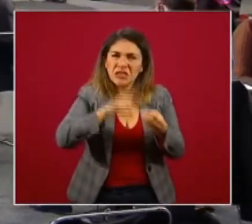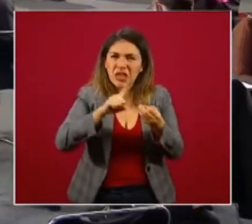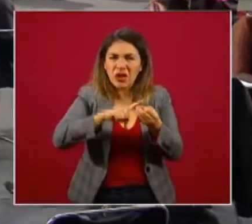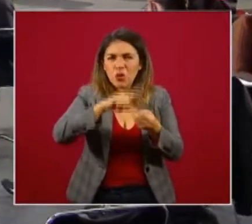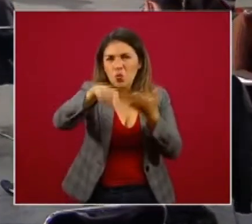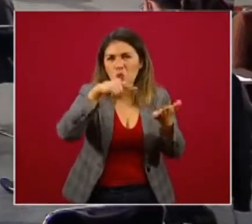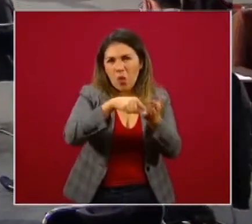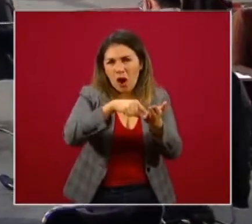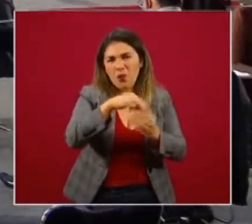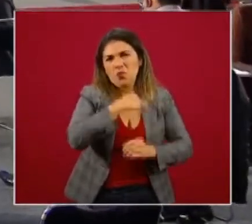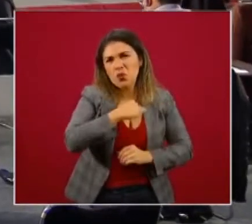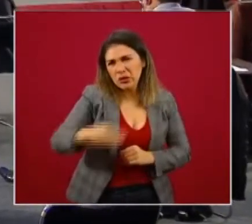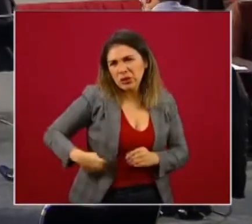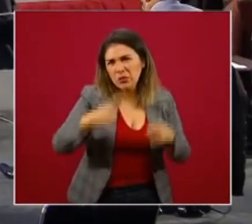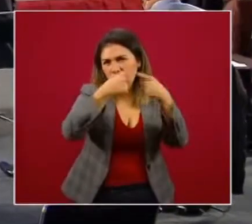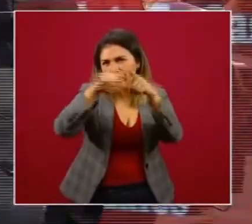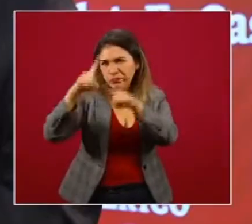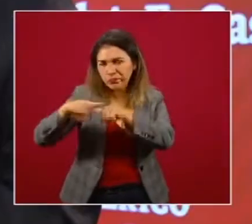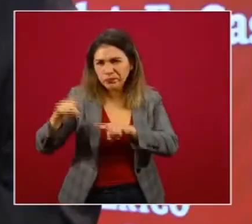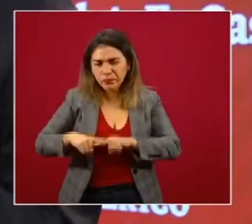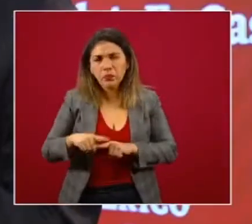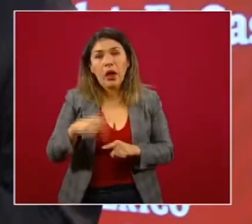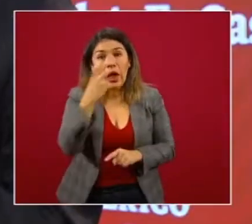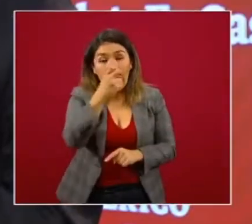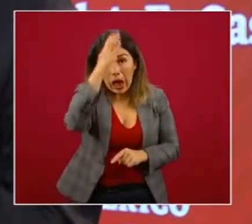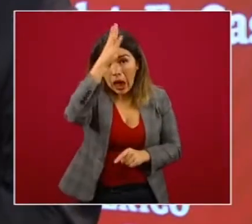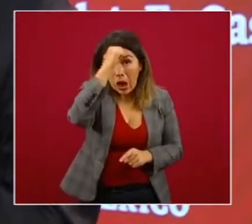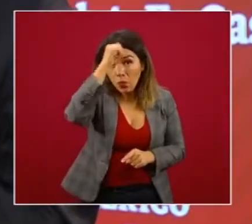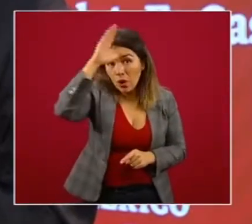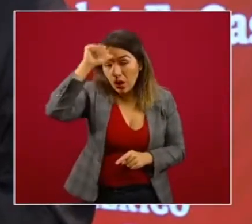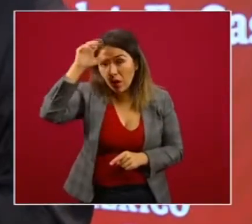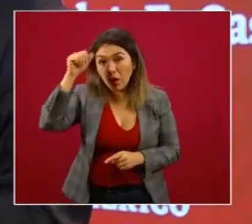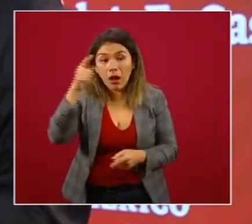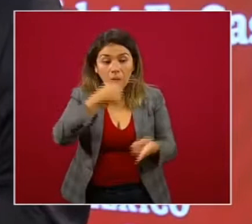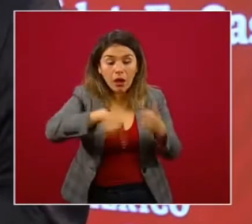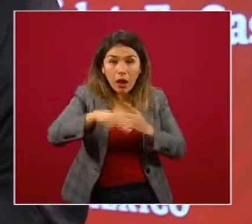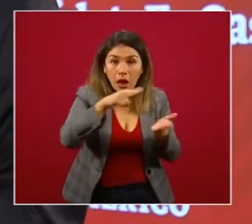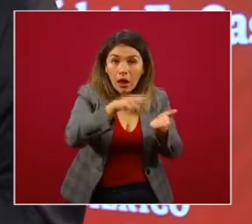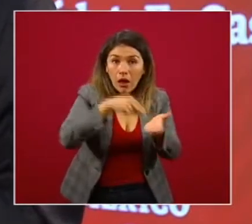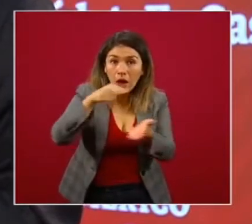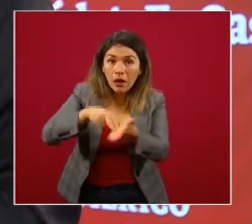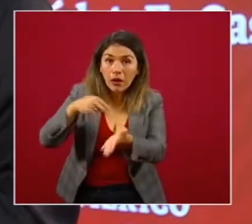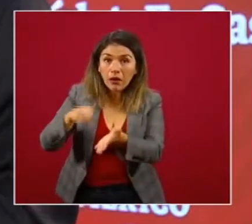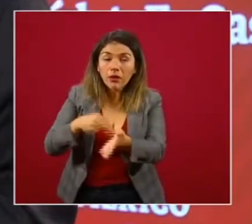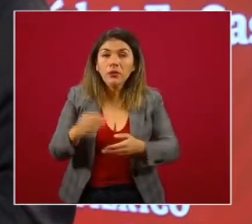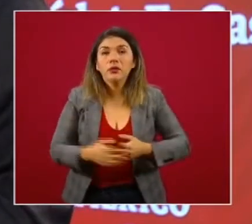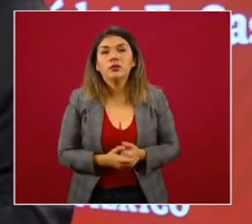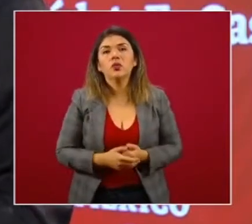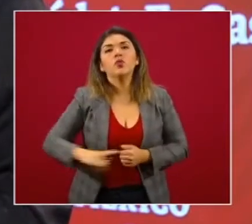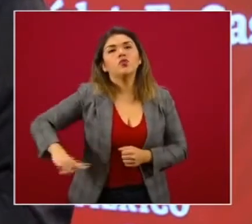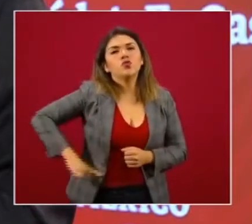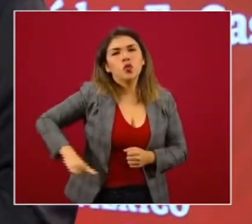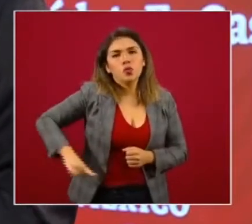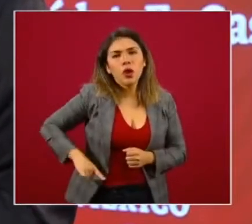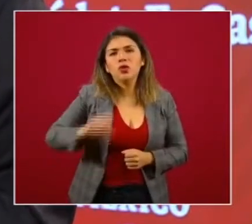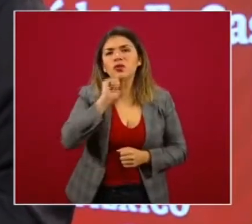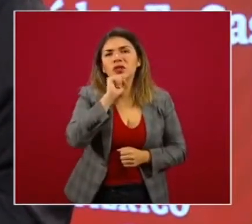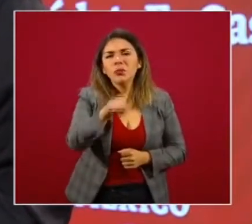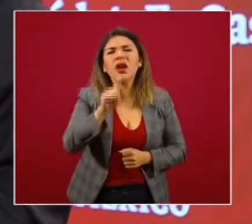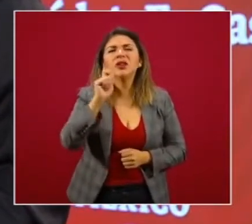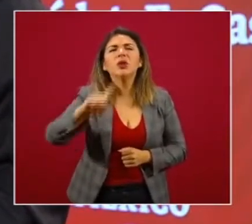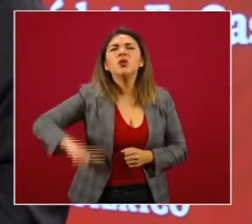autoridades municipales, gobiernos de usos y